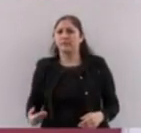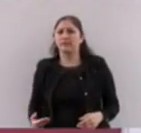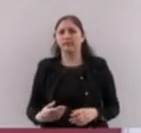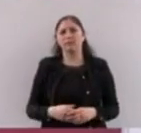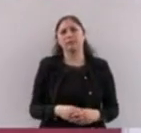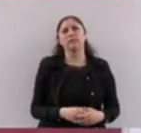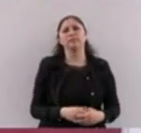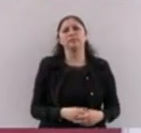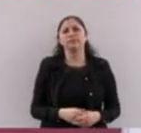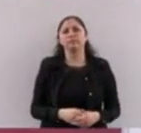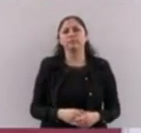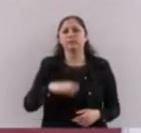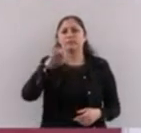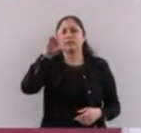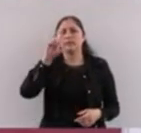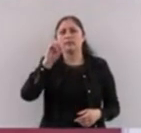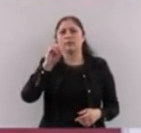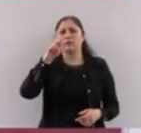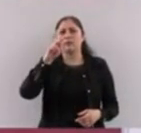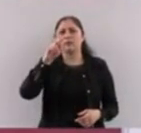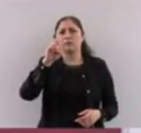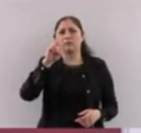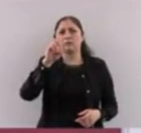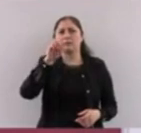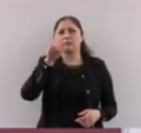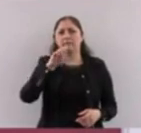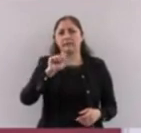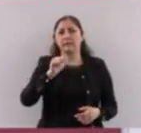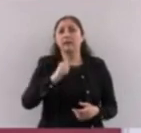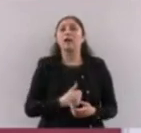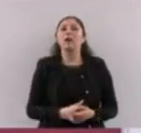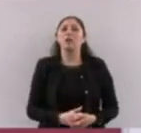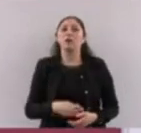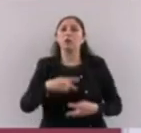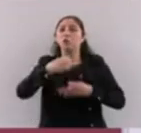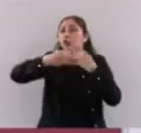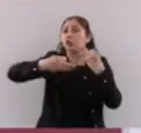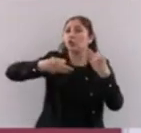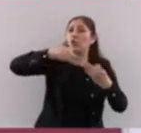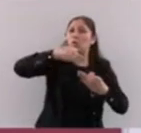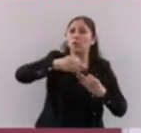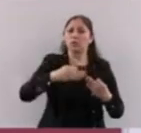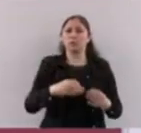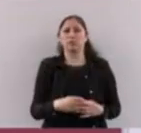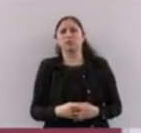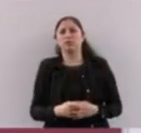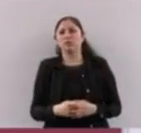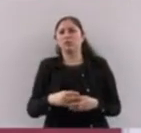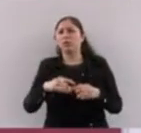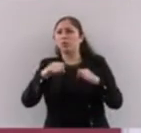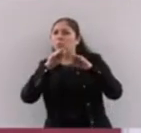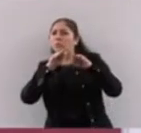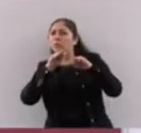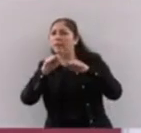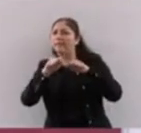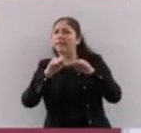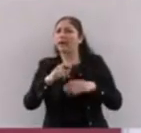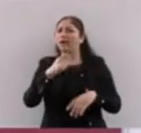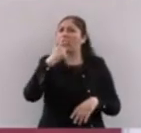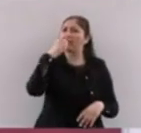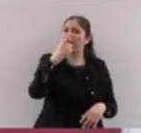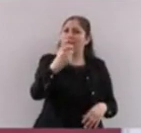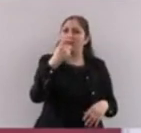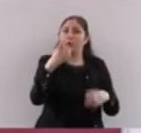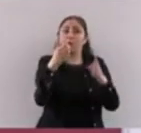justa medianía todos, ustedes y nosotros. Es decir, tener salarios dignos